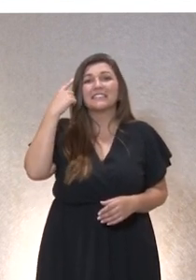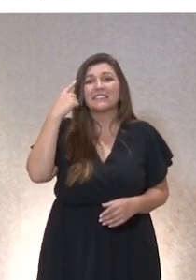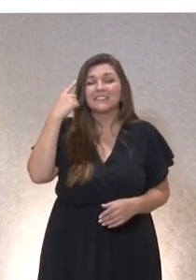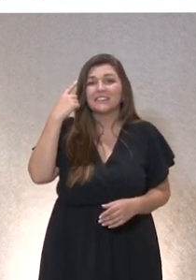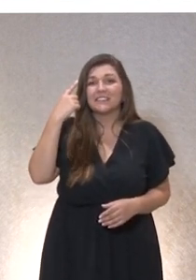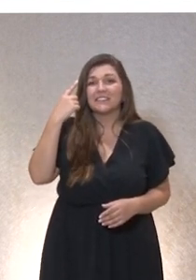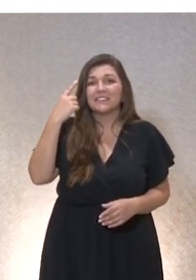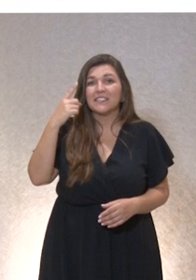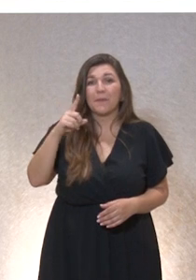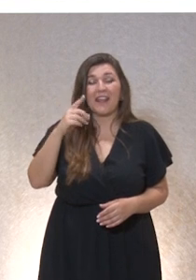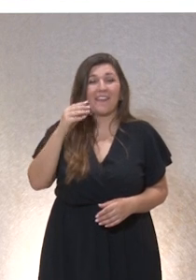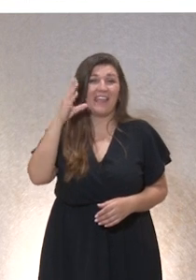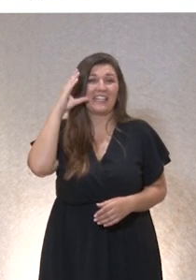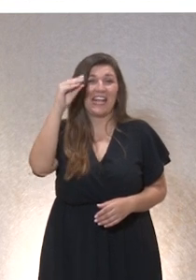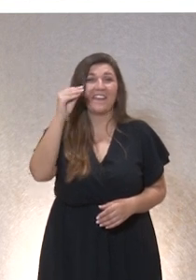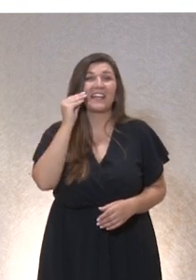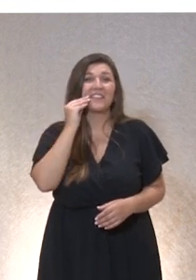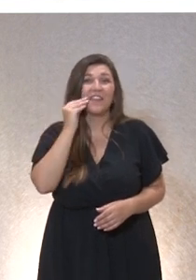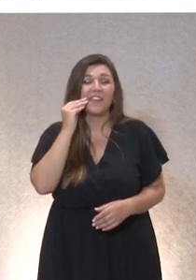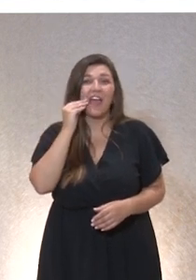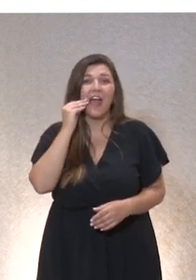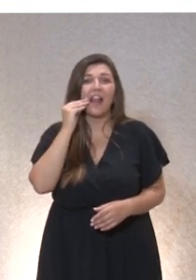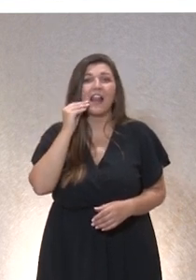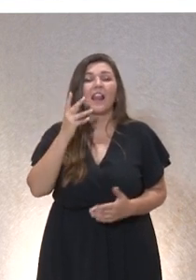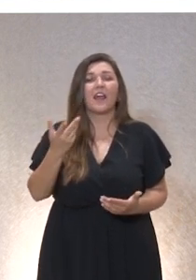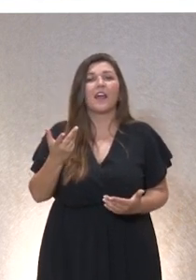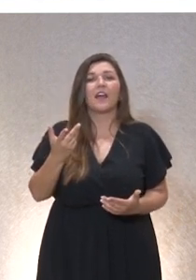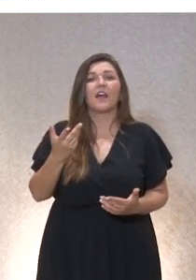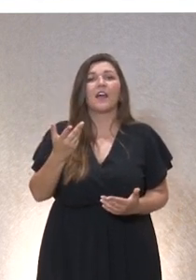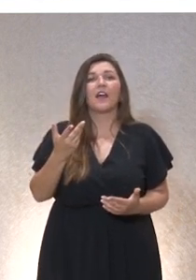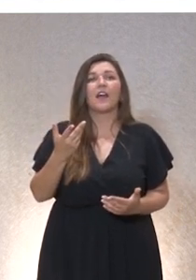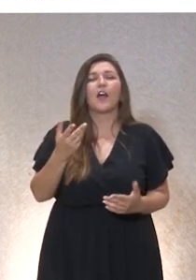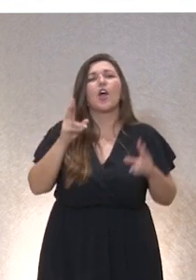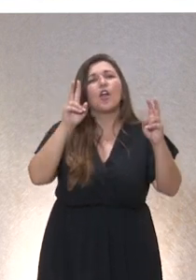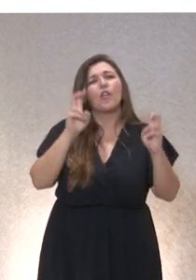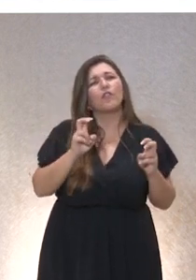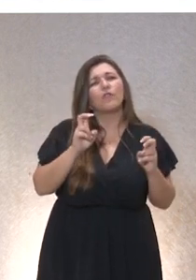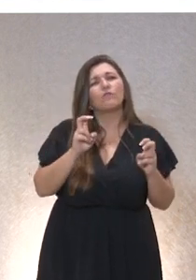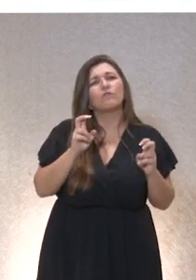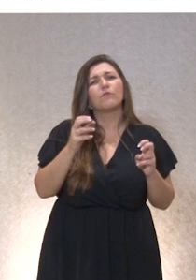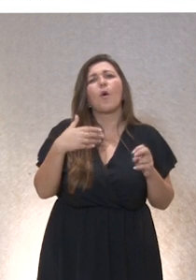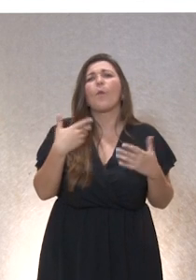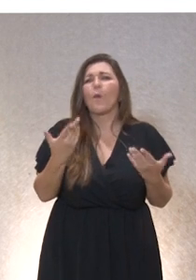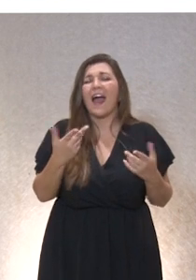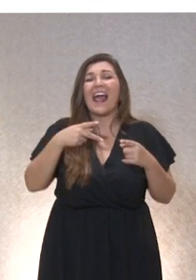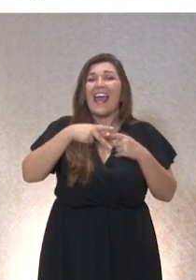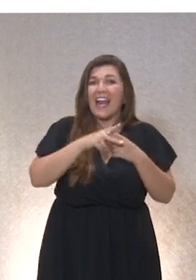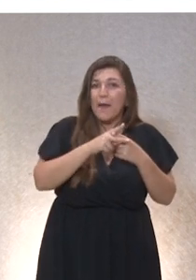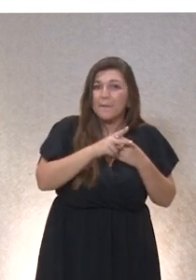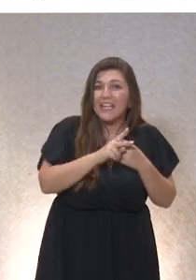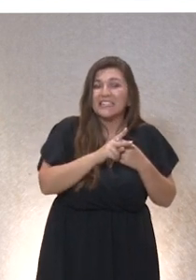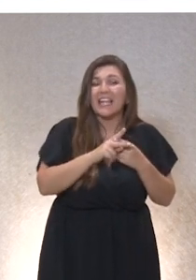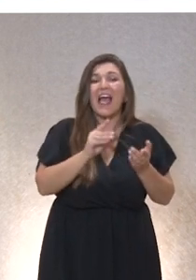nos situemos en la inteligencia artificial, vamos a llamar inteligencia artificial a esa herramienta que nos permite tomar